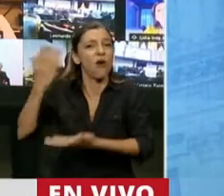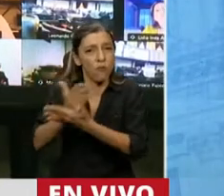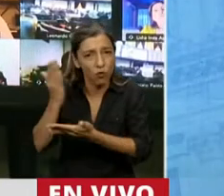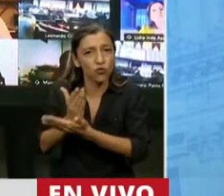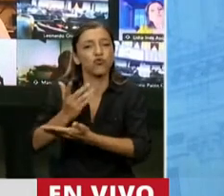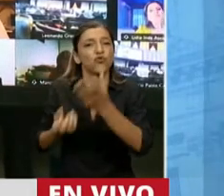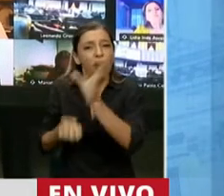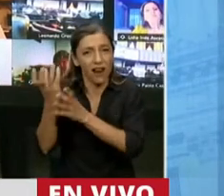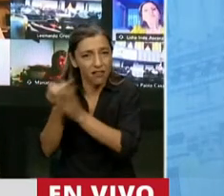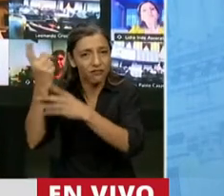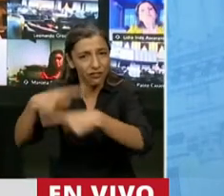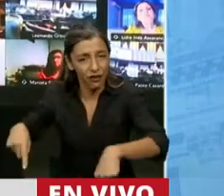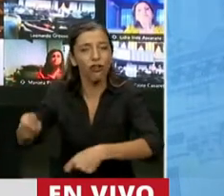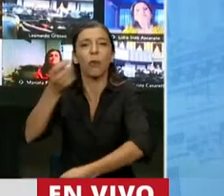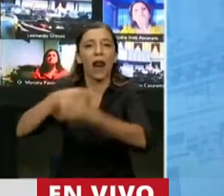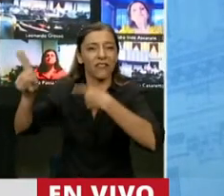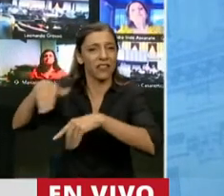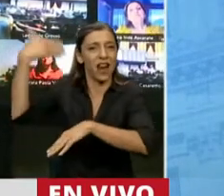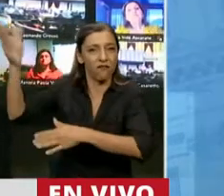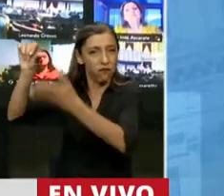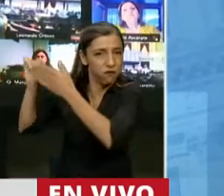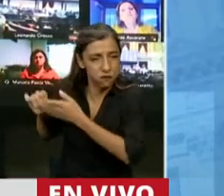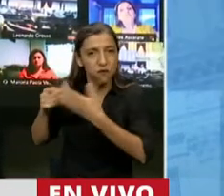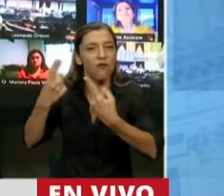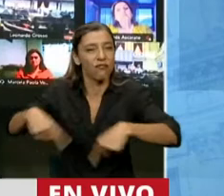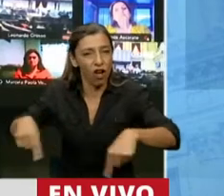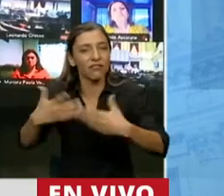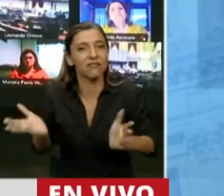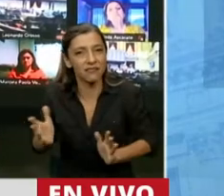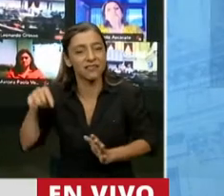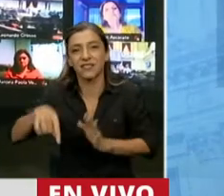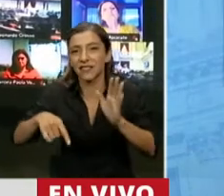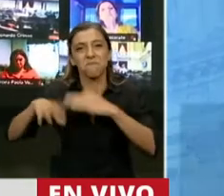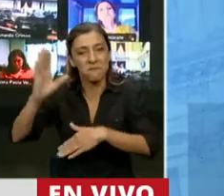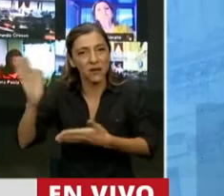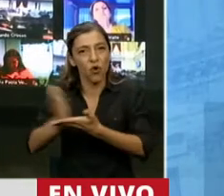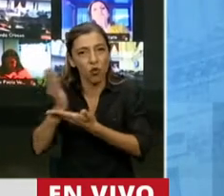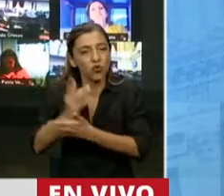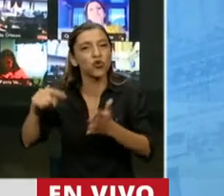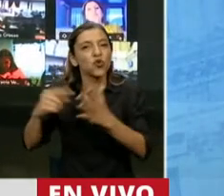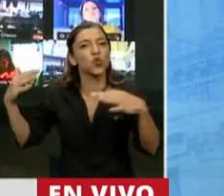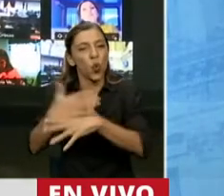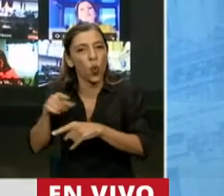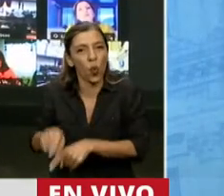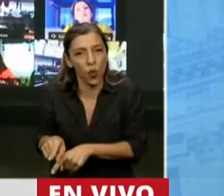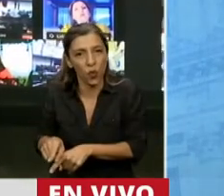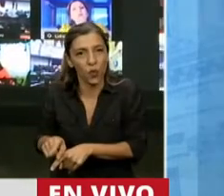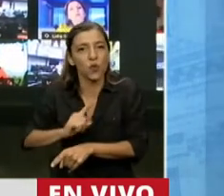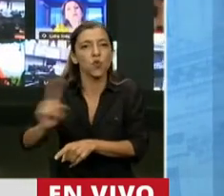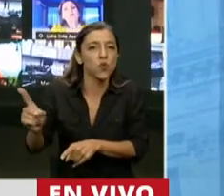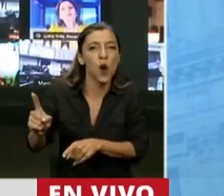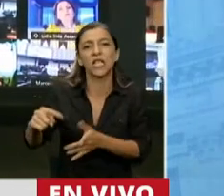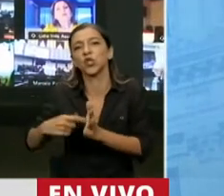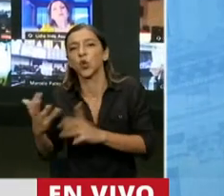es el segundo factor de producción industrial de la República Argentina, el territorio de la ciudad de Buenos Aires. Acá no es la ciudad de los